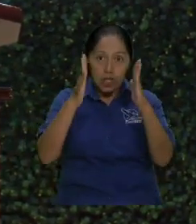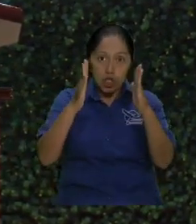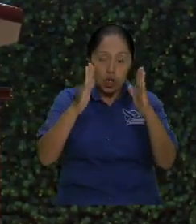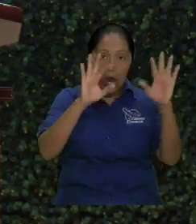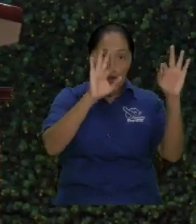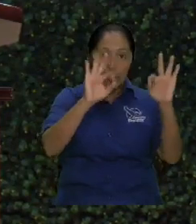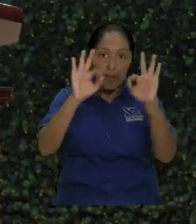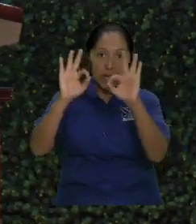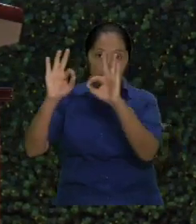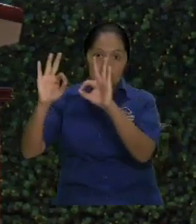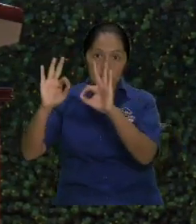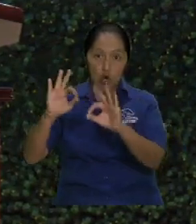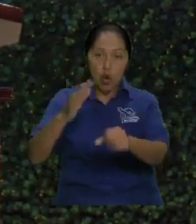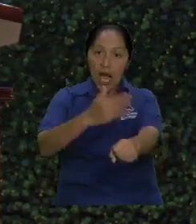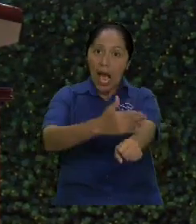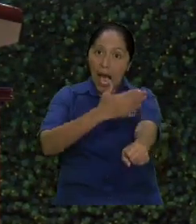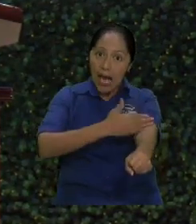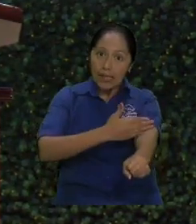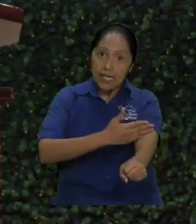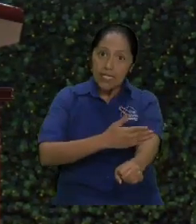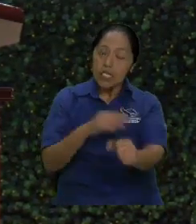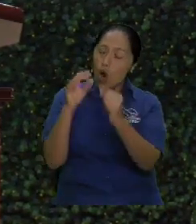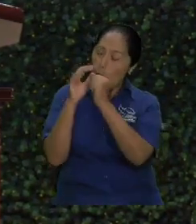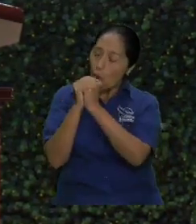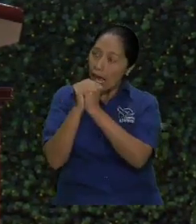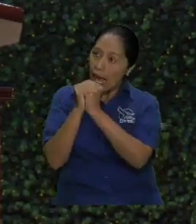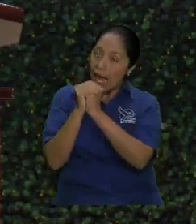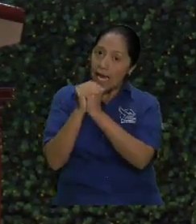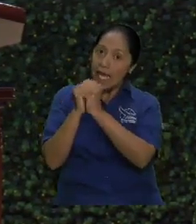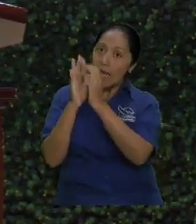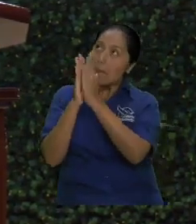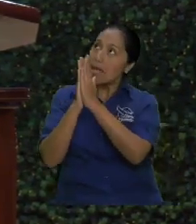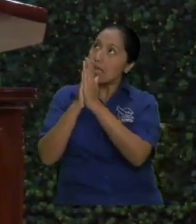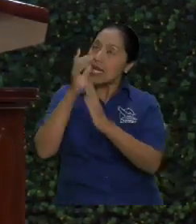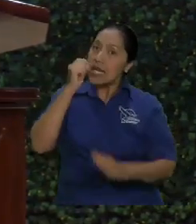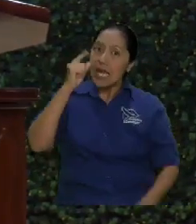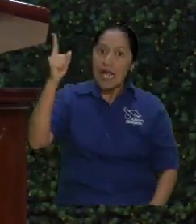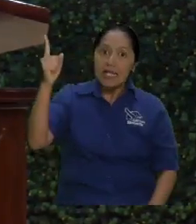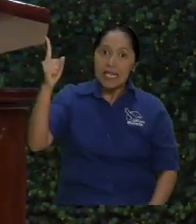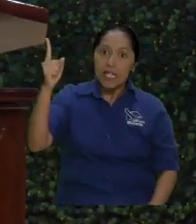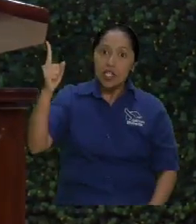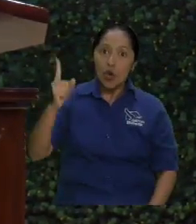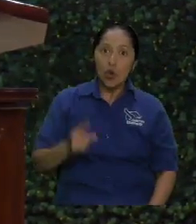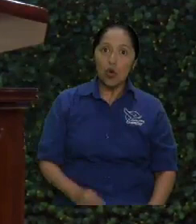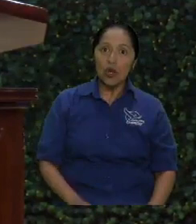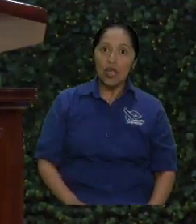favor. Yo sé que tu palabra es bendita, pero por favor que no me la vaya a contaminar, hermano Sergio.